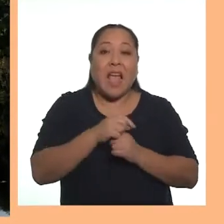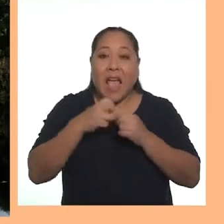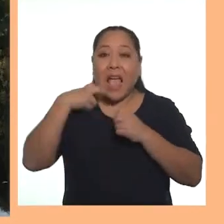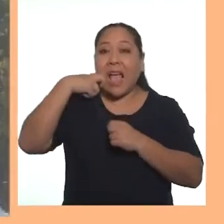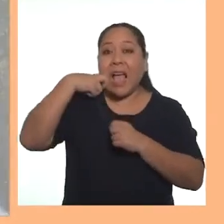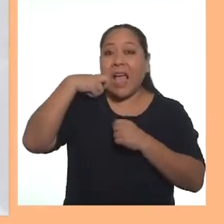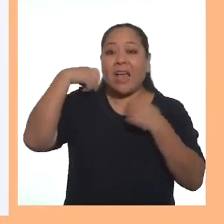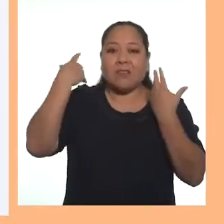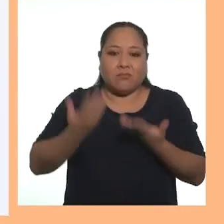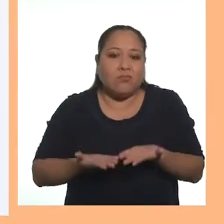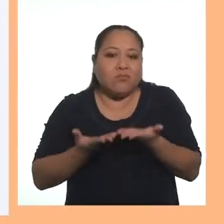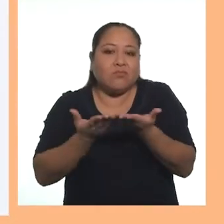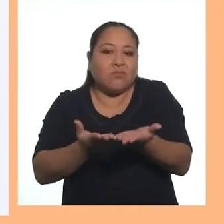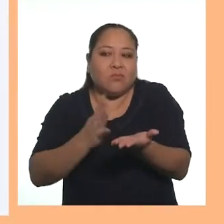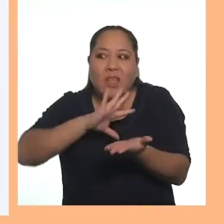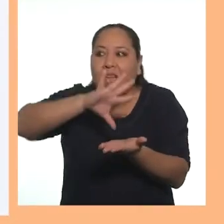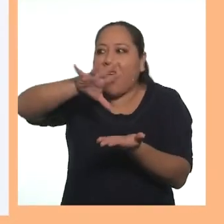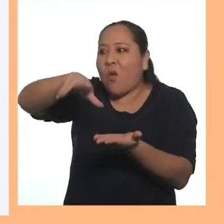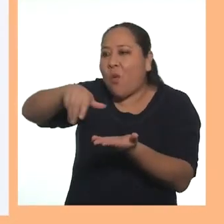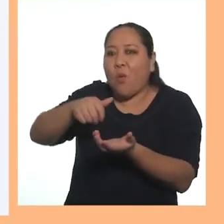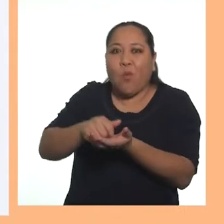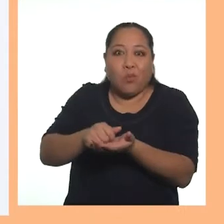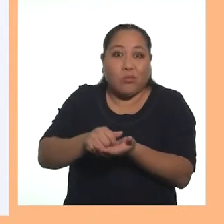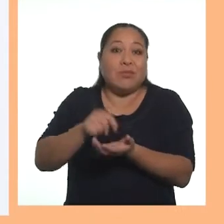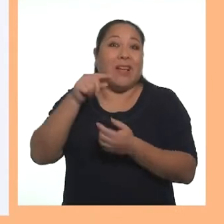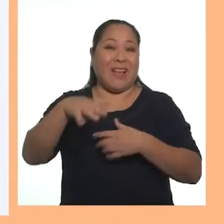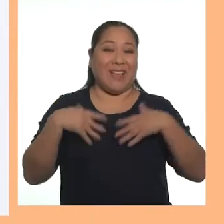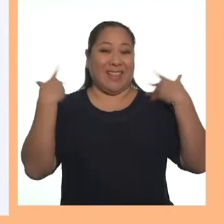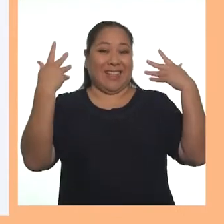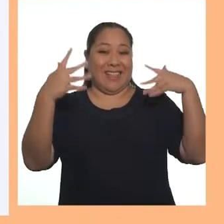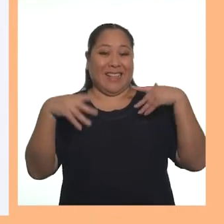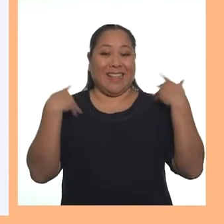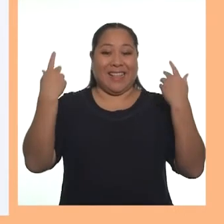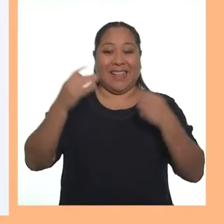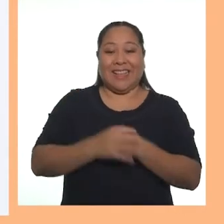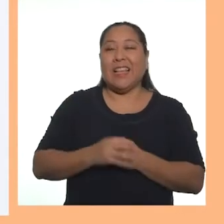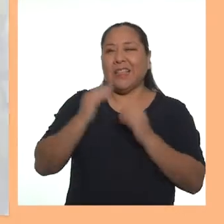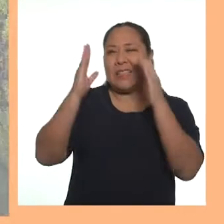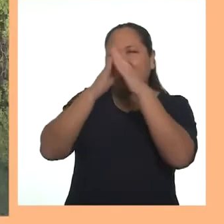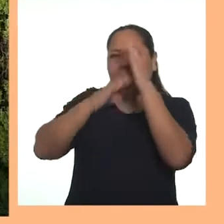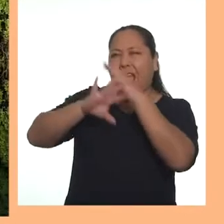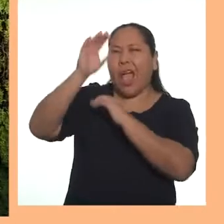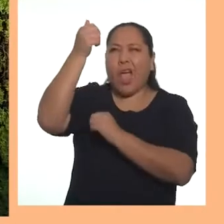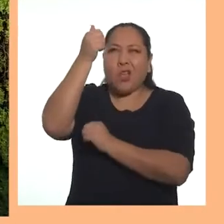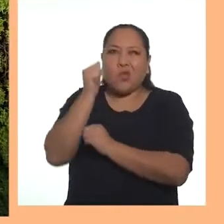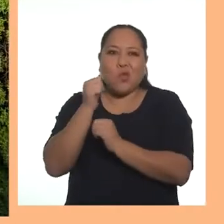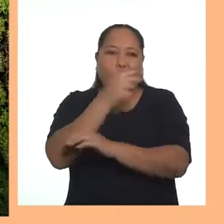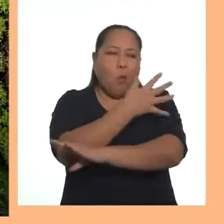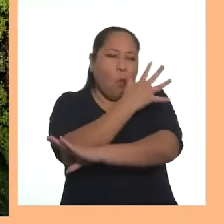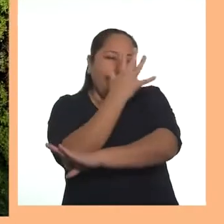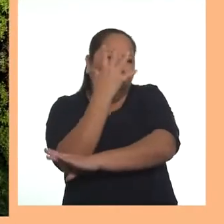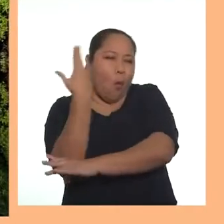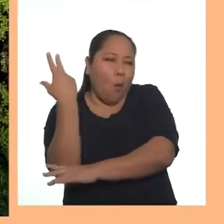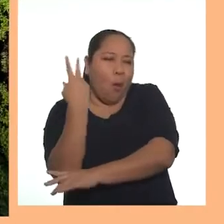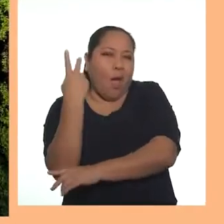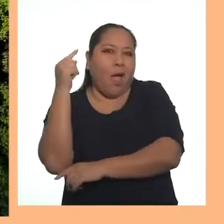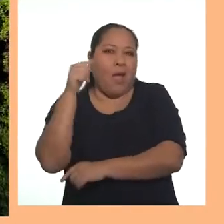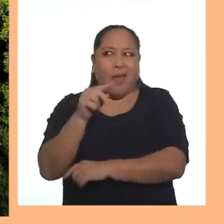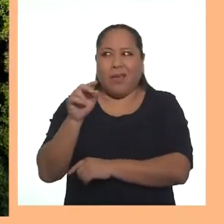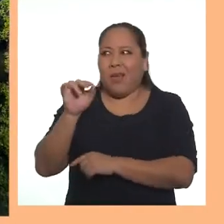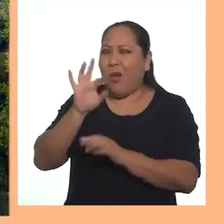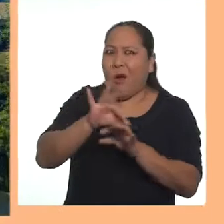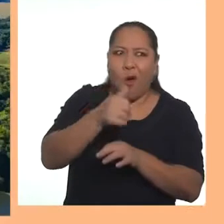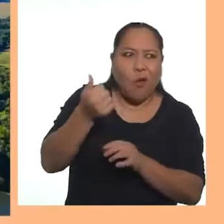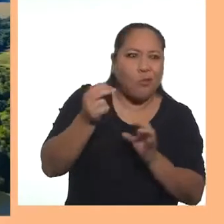La selva ya se sirvió, todo el mundo feliz está. Cielo azul y bosque verde,